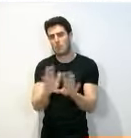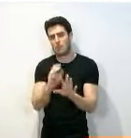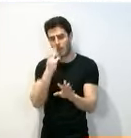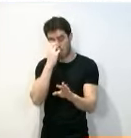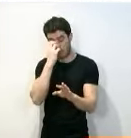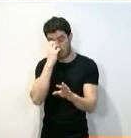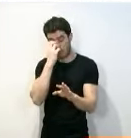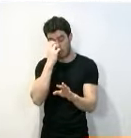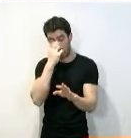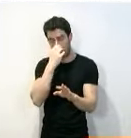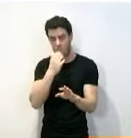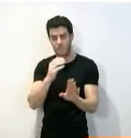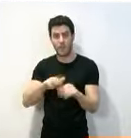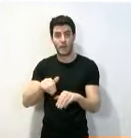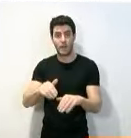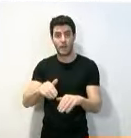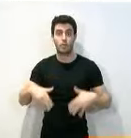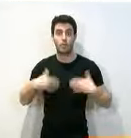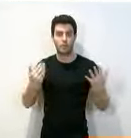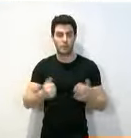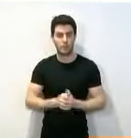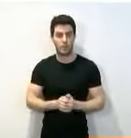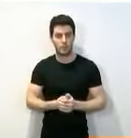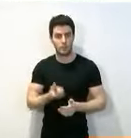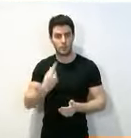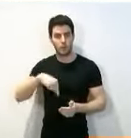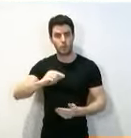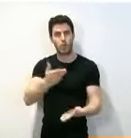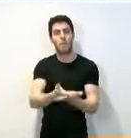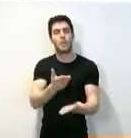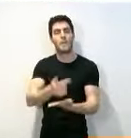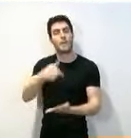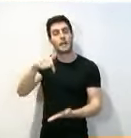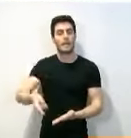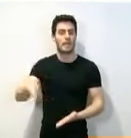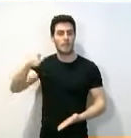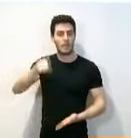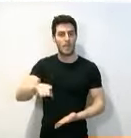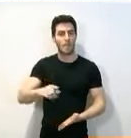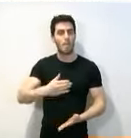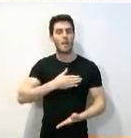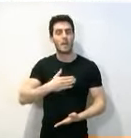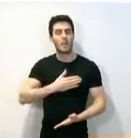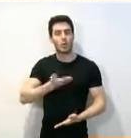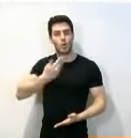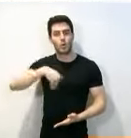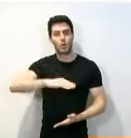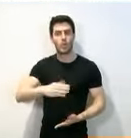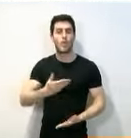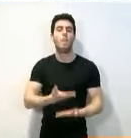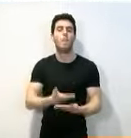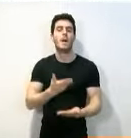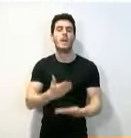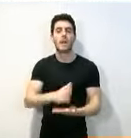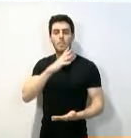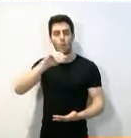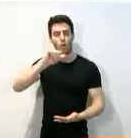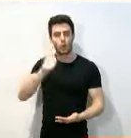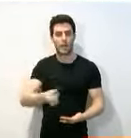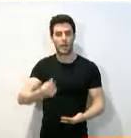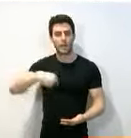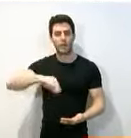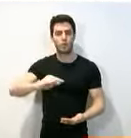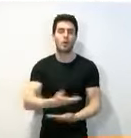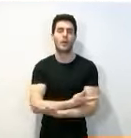siempre se van sorprendidos. Reivindiquemos hoy aquí también nuestro patrimonio, reivindiquemos Nájera y garanticemos